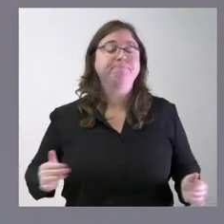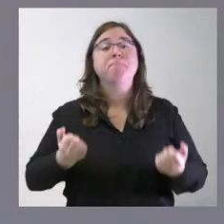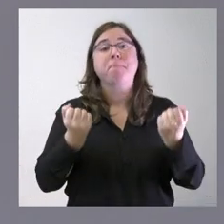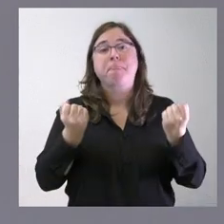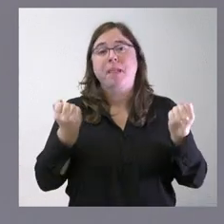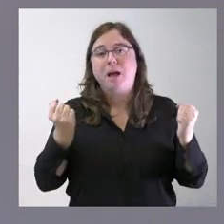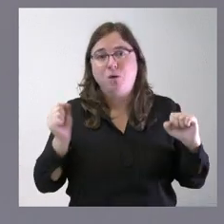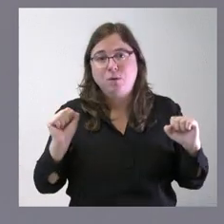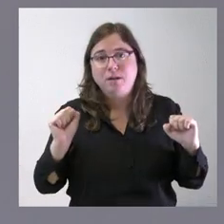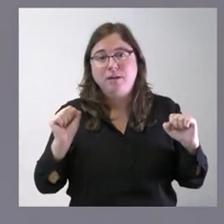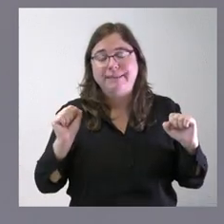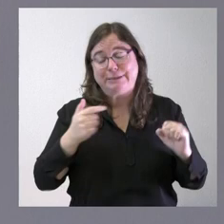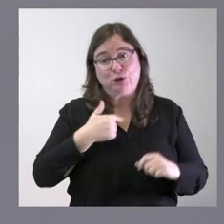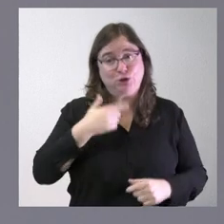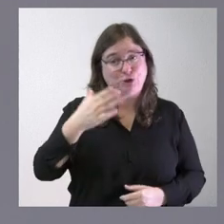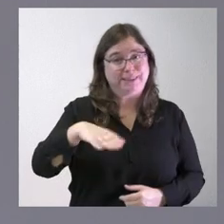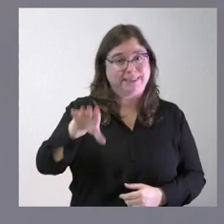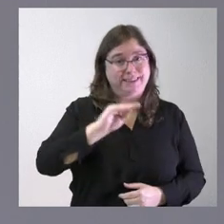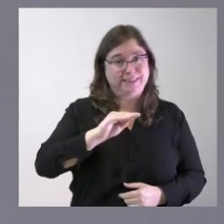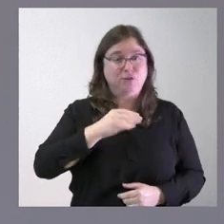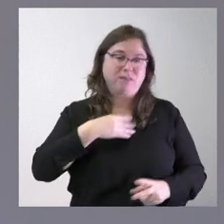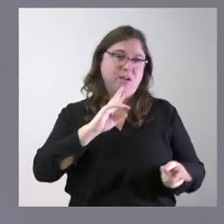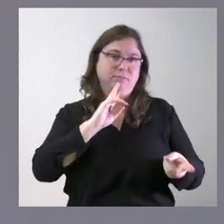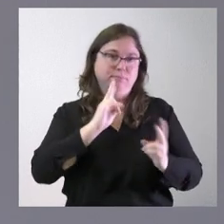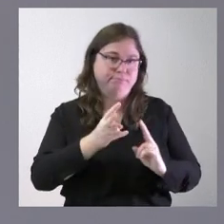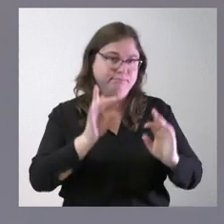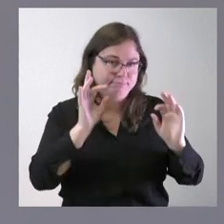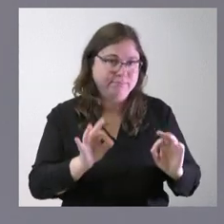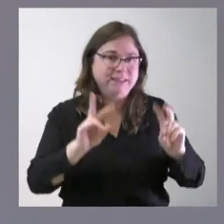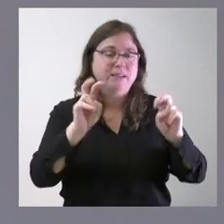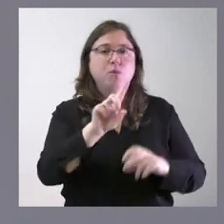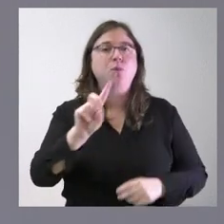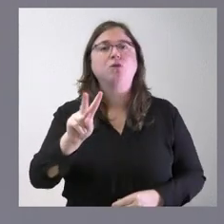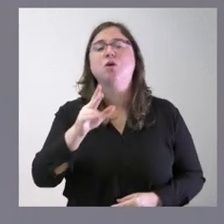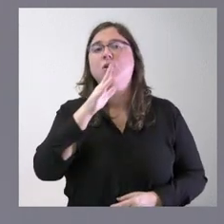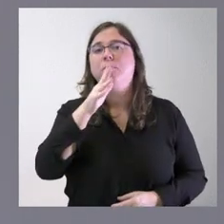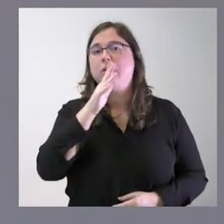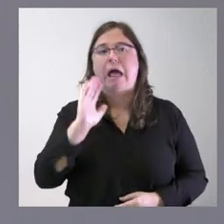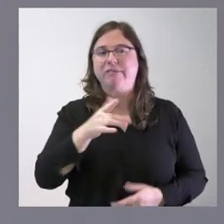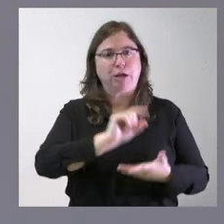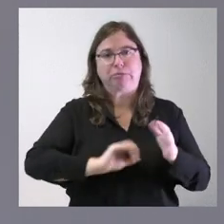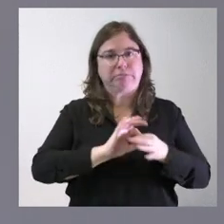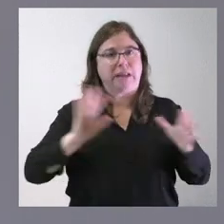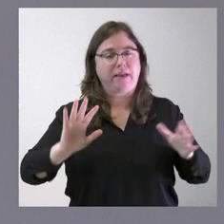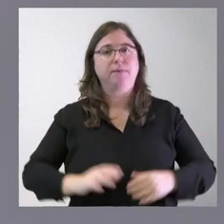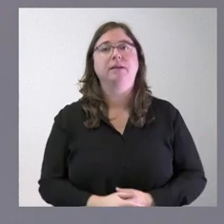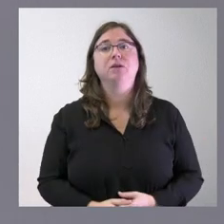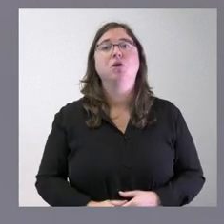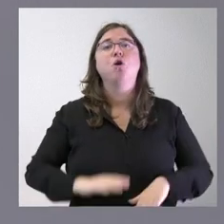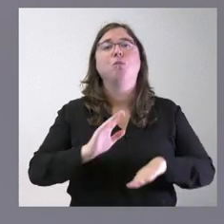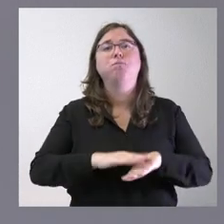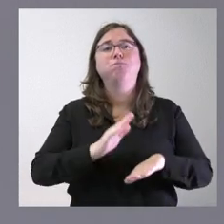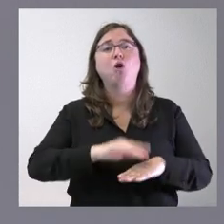he interpretado que era su visión he querido también contestarle a esta cuestión que no se ve afectado por este nuevo contrato porque el contrato este